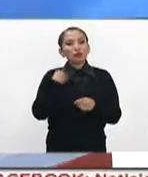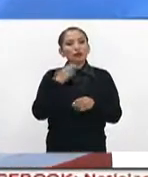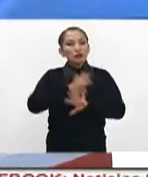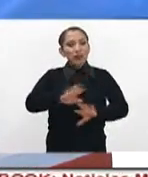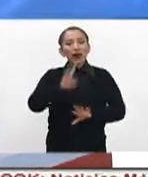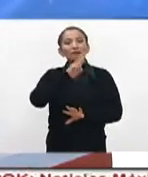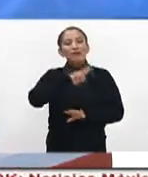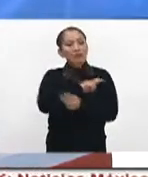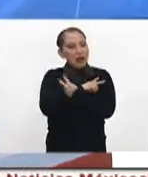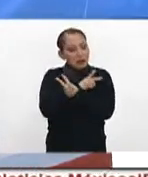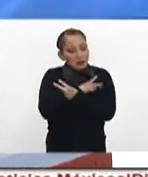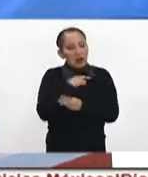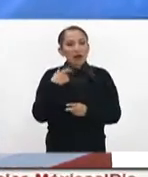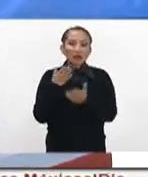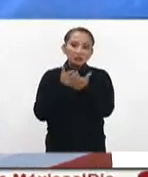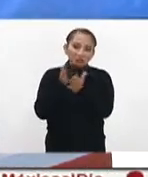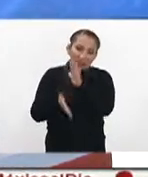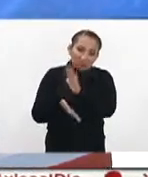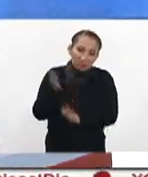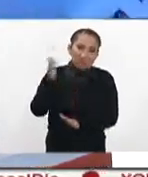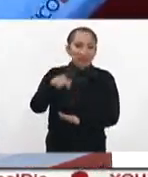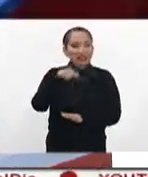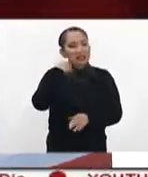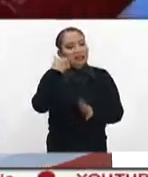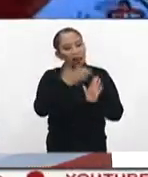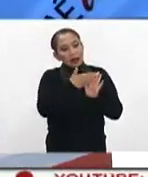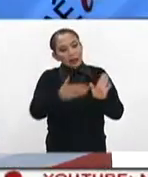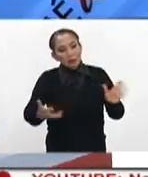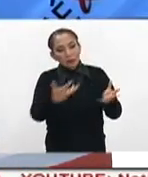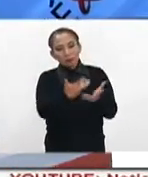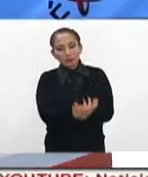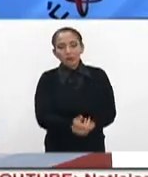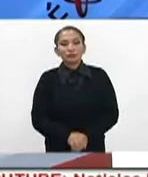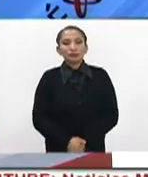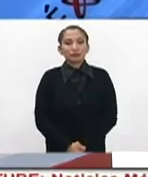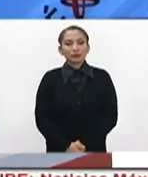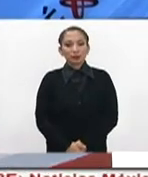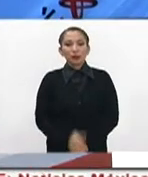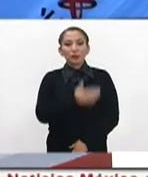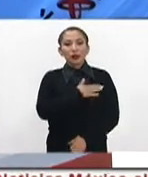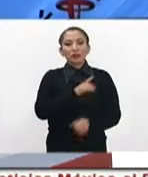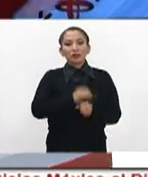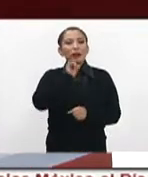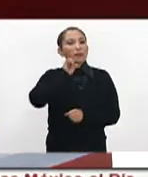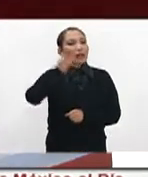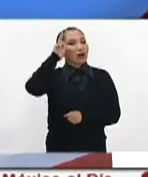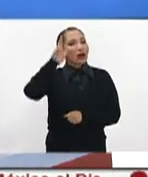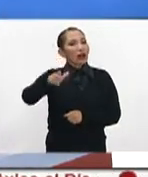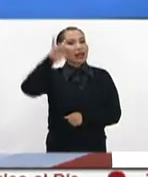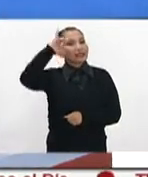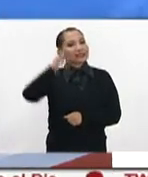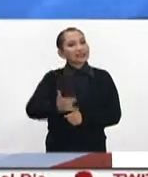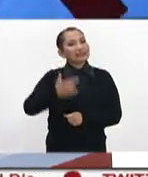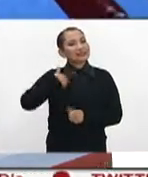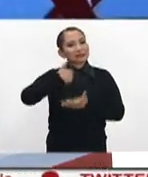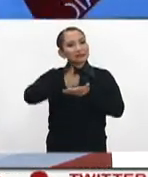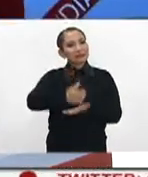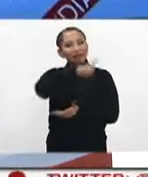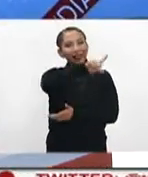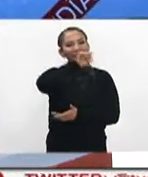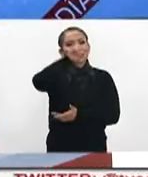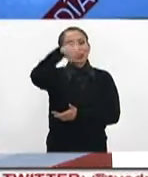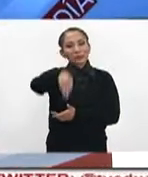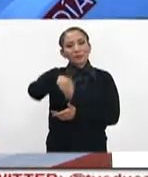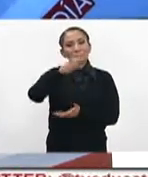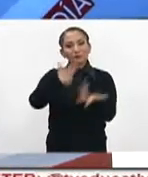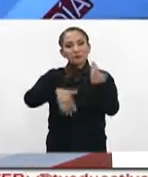ya en vacaciones, muchos ya disfrutando de este periodo decembrino. Muy buenos días. También saludo con mucho gusto a Grisela Llebra, quien se encuentra en